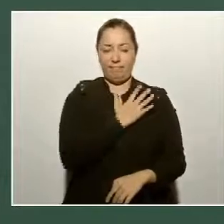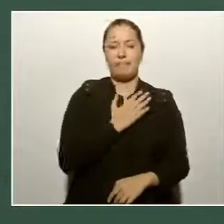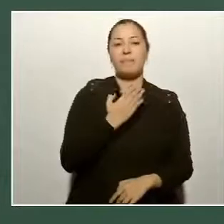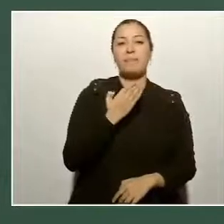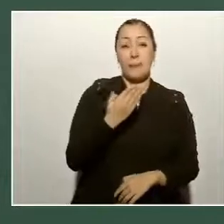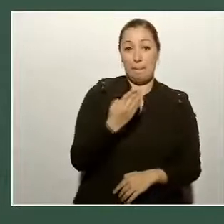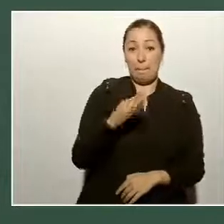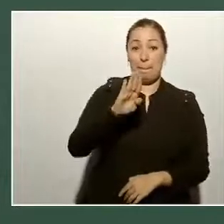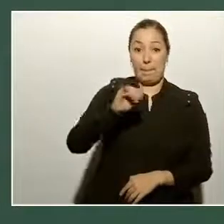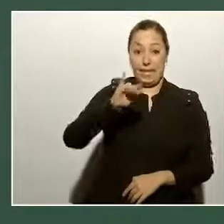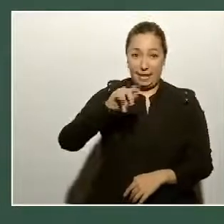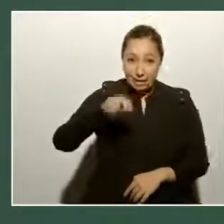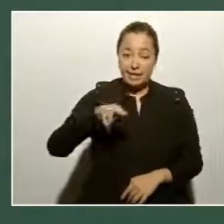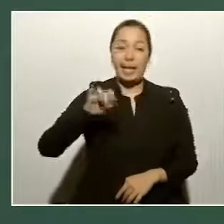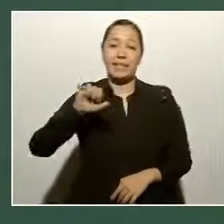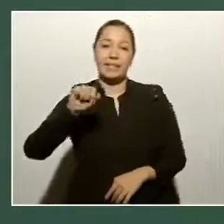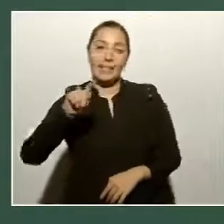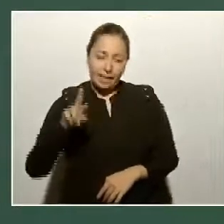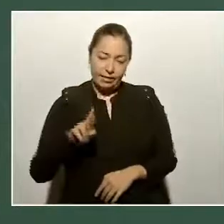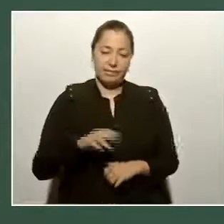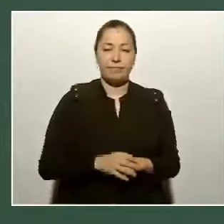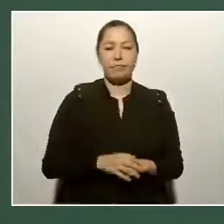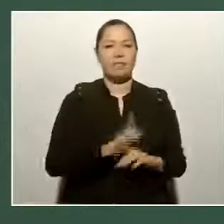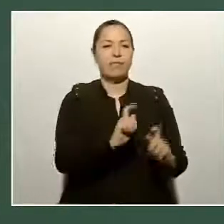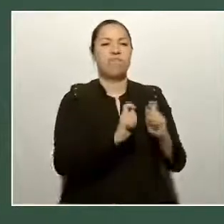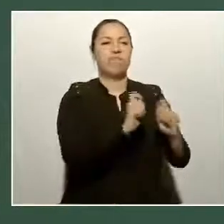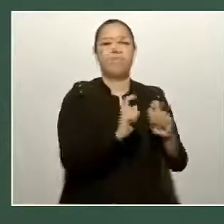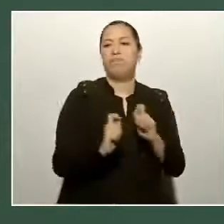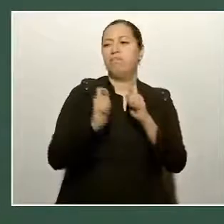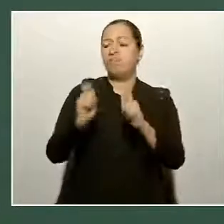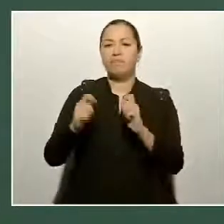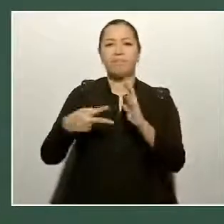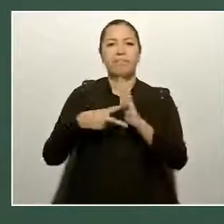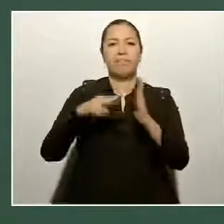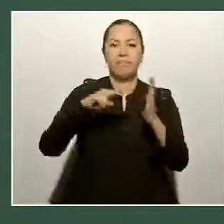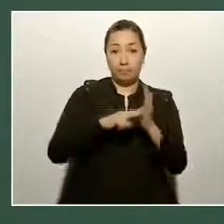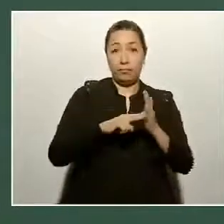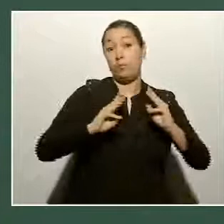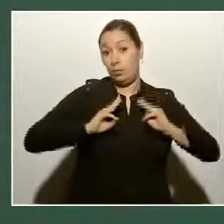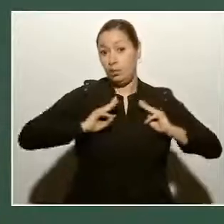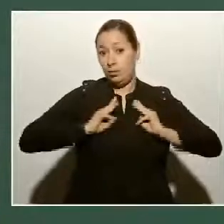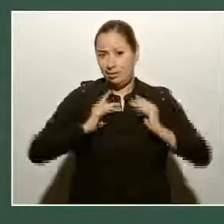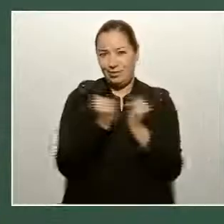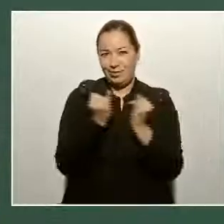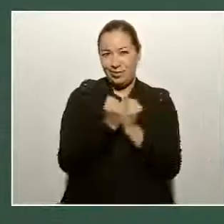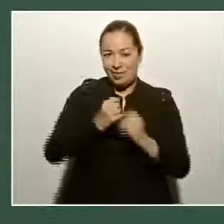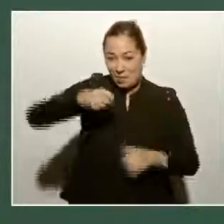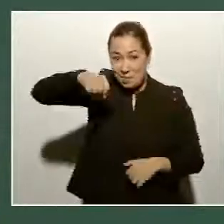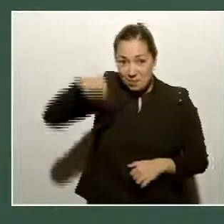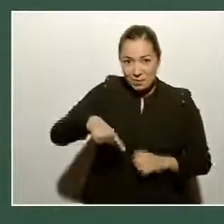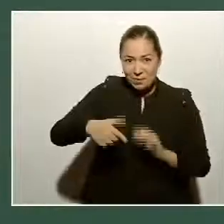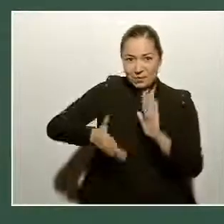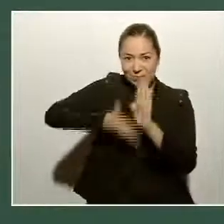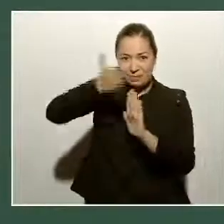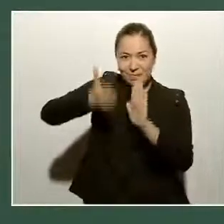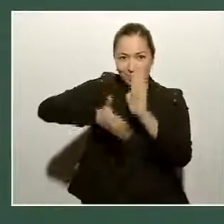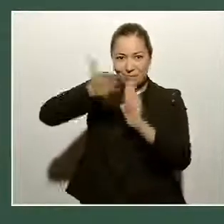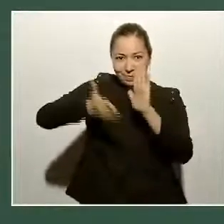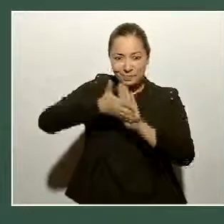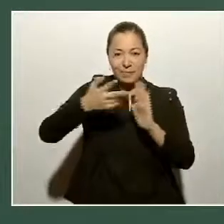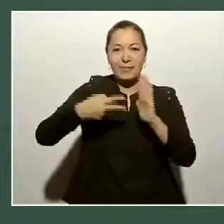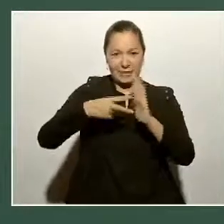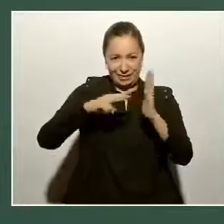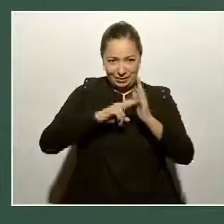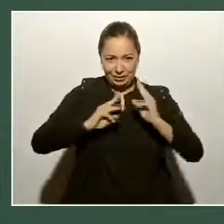de los ingenieros militares, los que también hicieron esta instalación de la